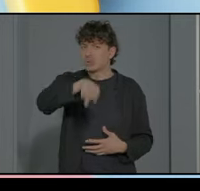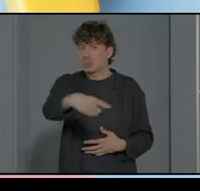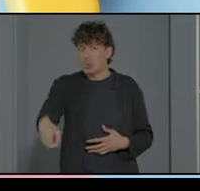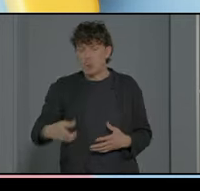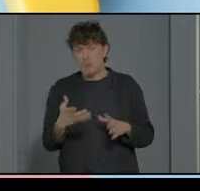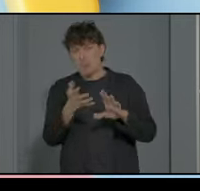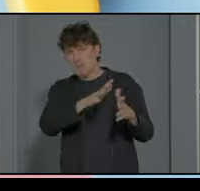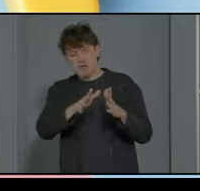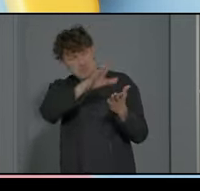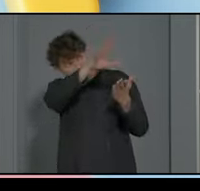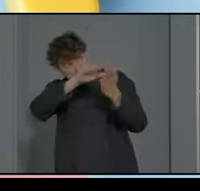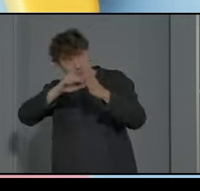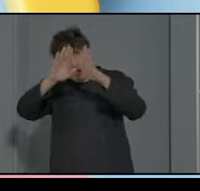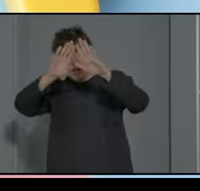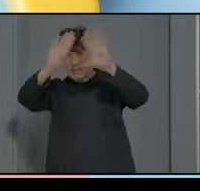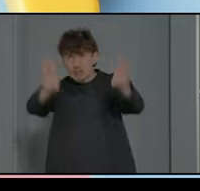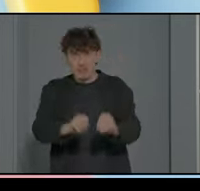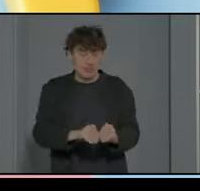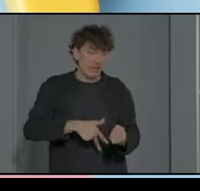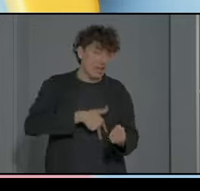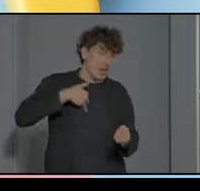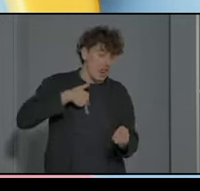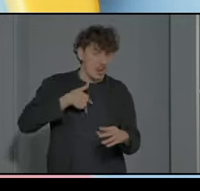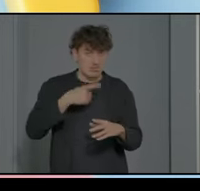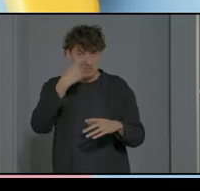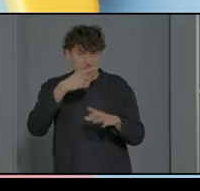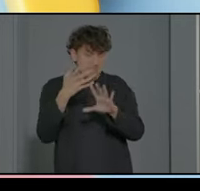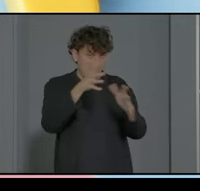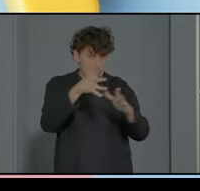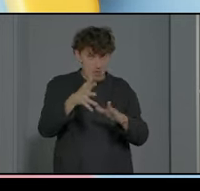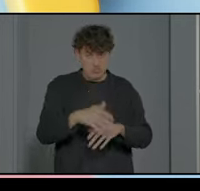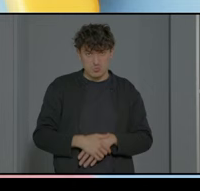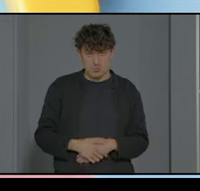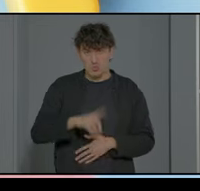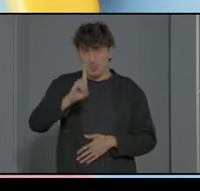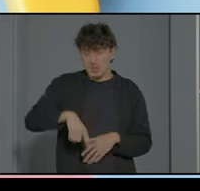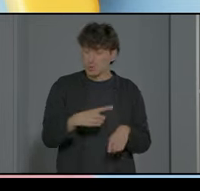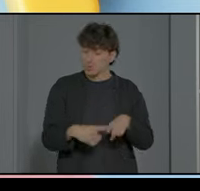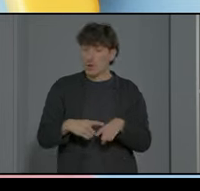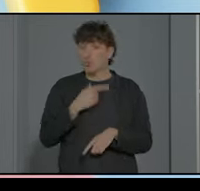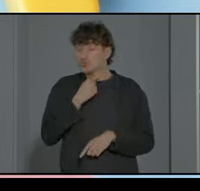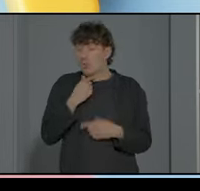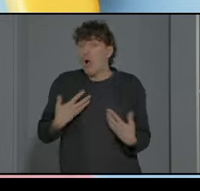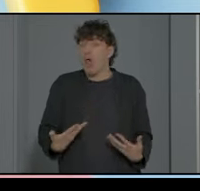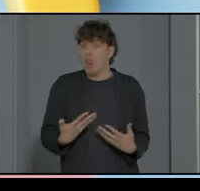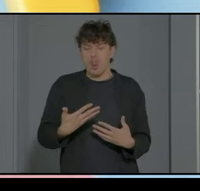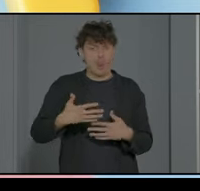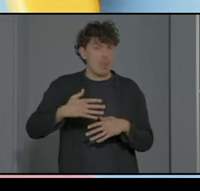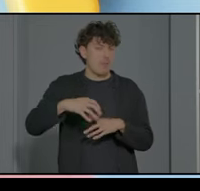pistas para iniciar pero sobre todo las cosas que le gustan eso es fundamental